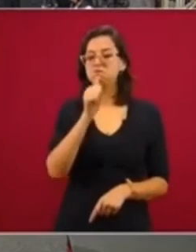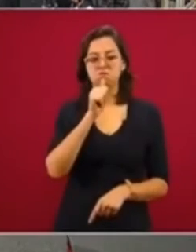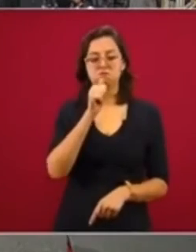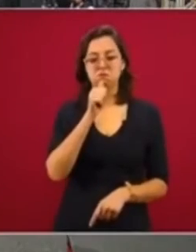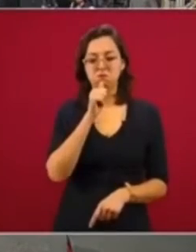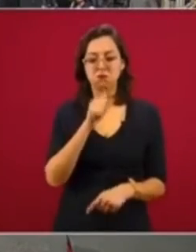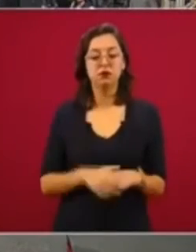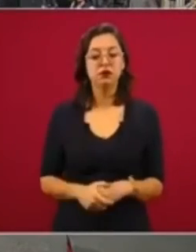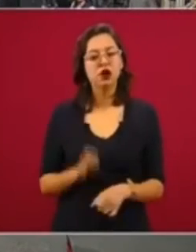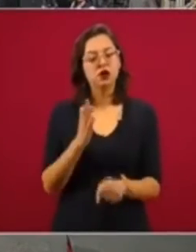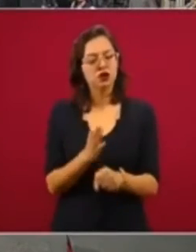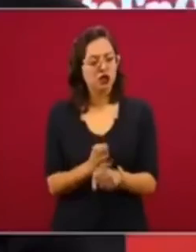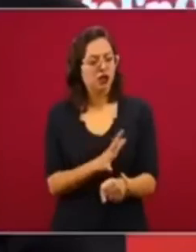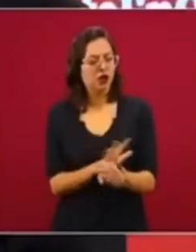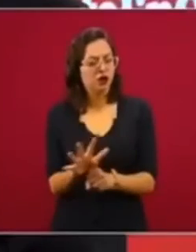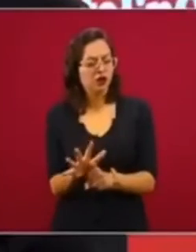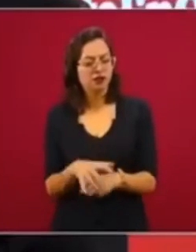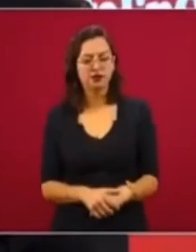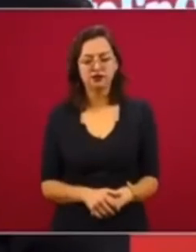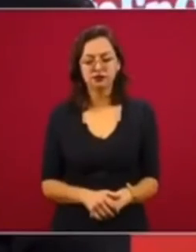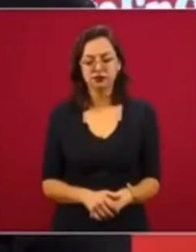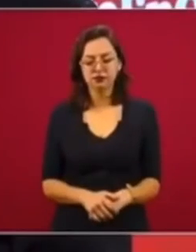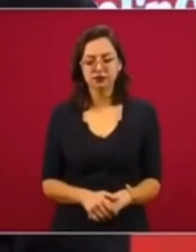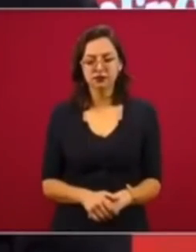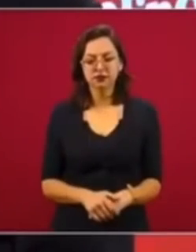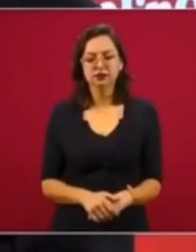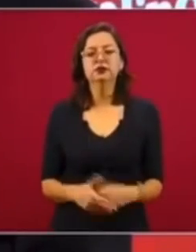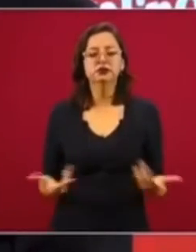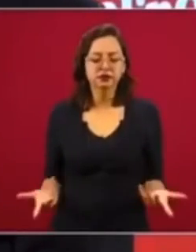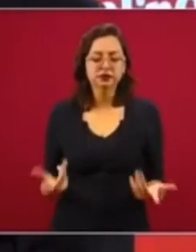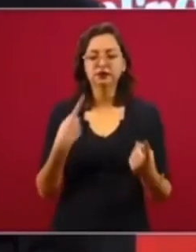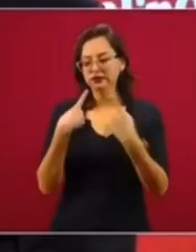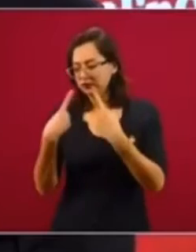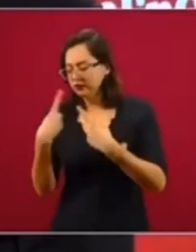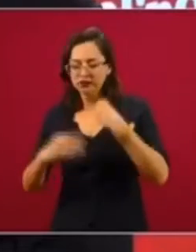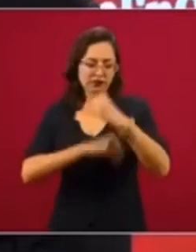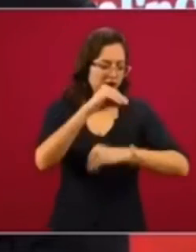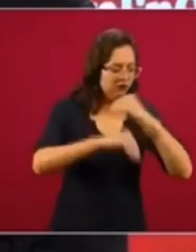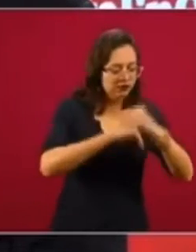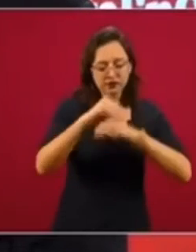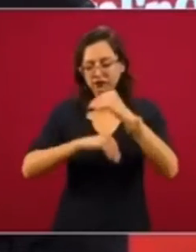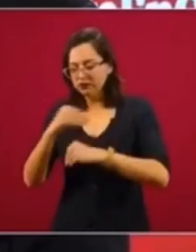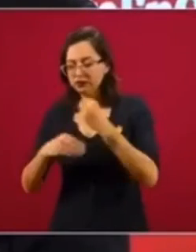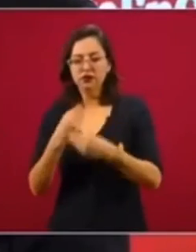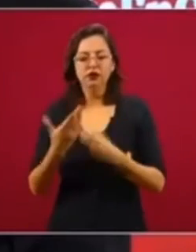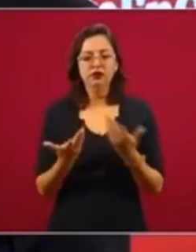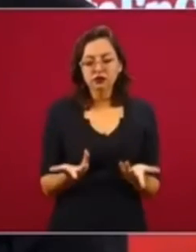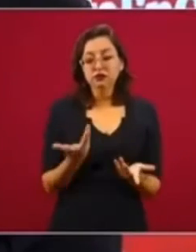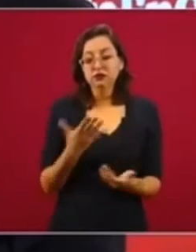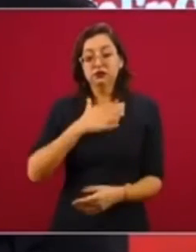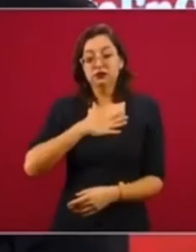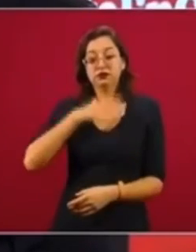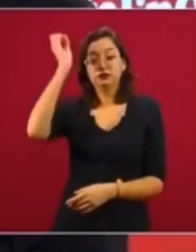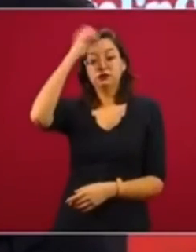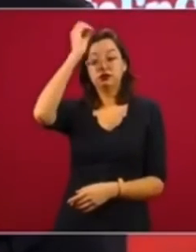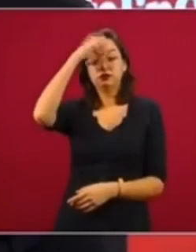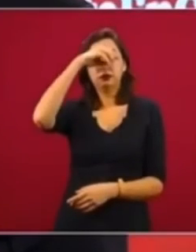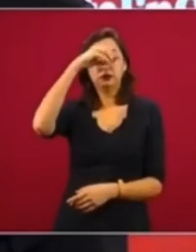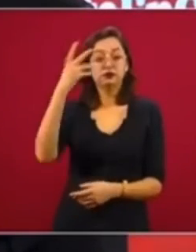es lo que hay ahora? Un debate sobre este tema. En mi opinión,